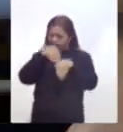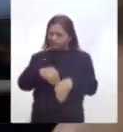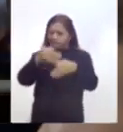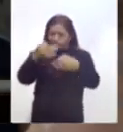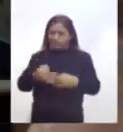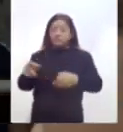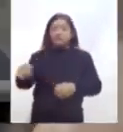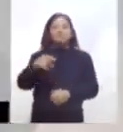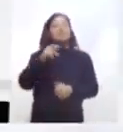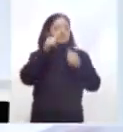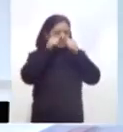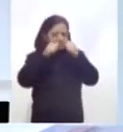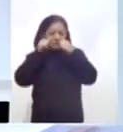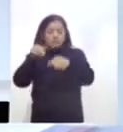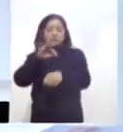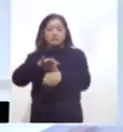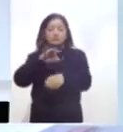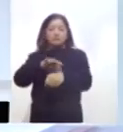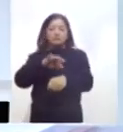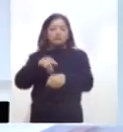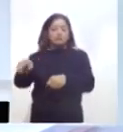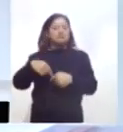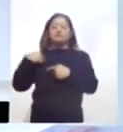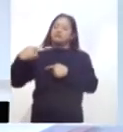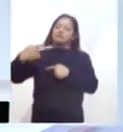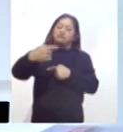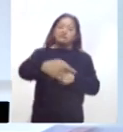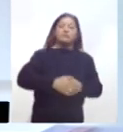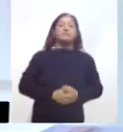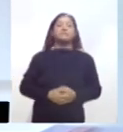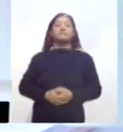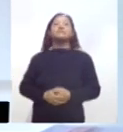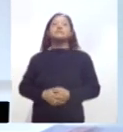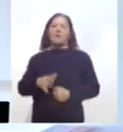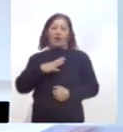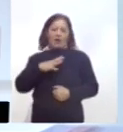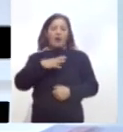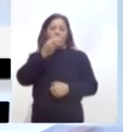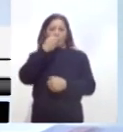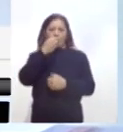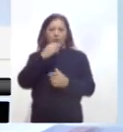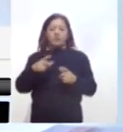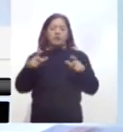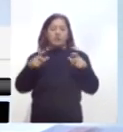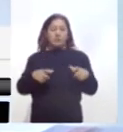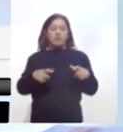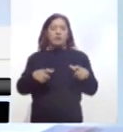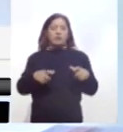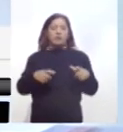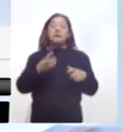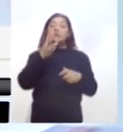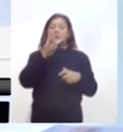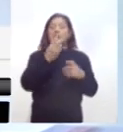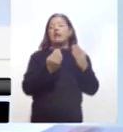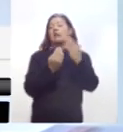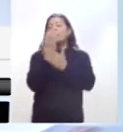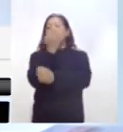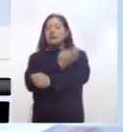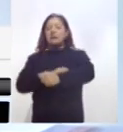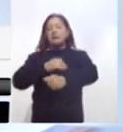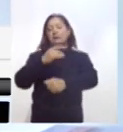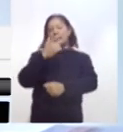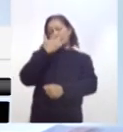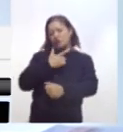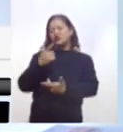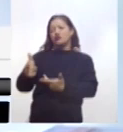como atención médica periódica. Independientemente de que tenemos la dotación de alimentación, los test de alimentos al día durante los siete días de la